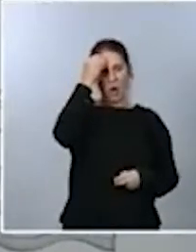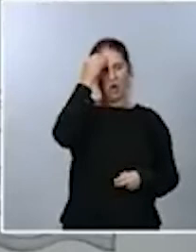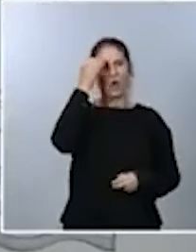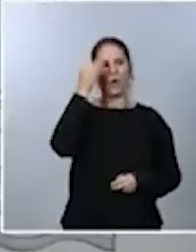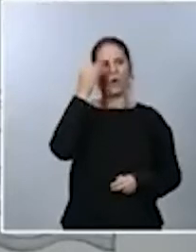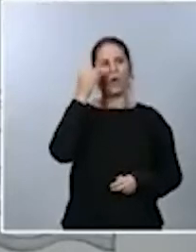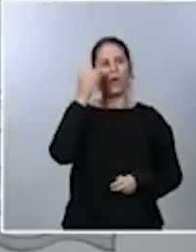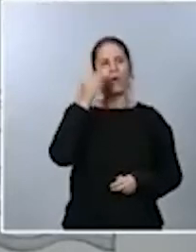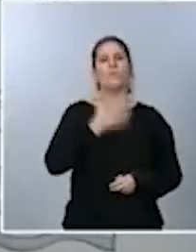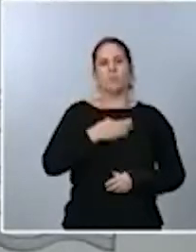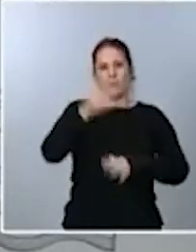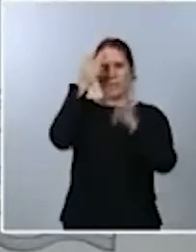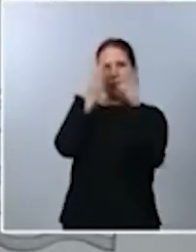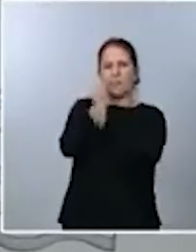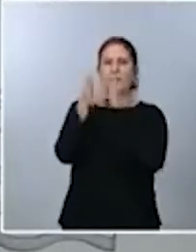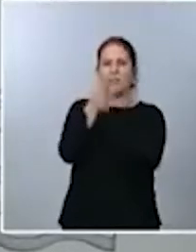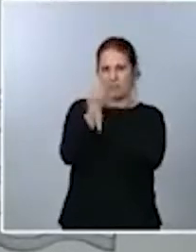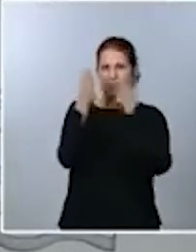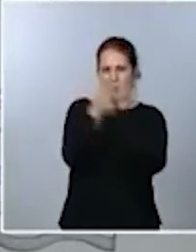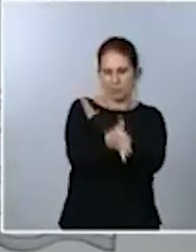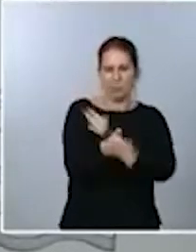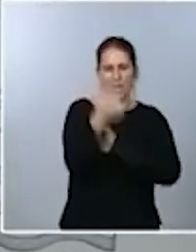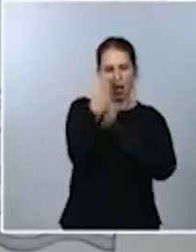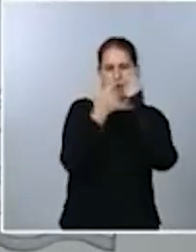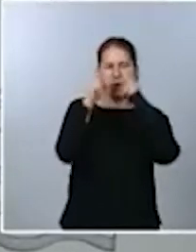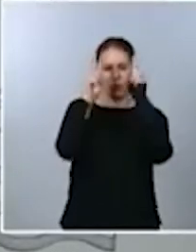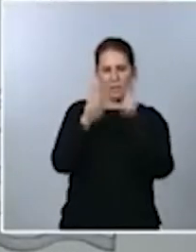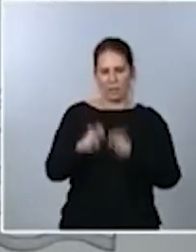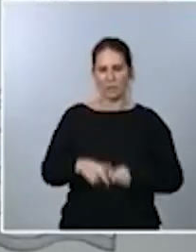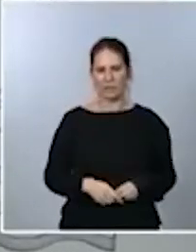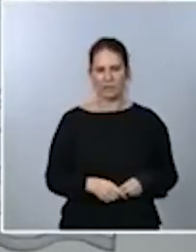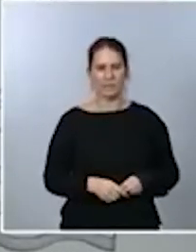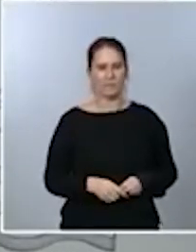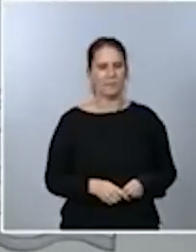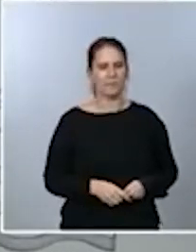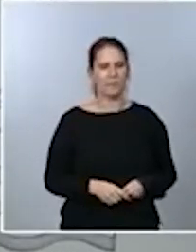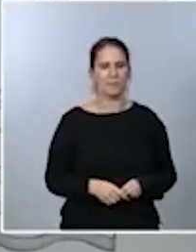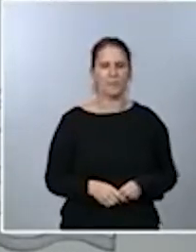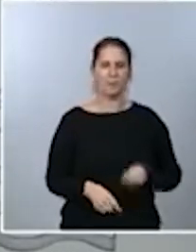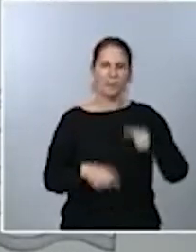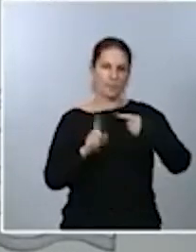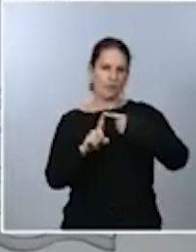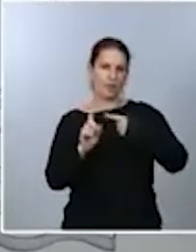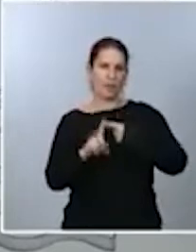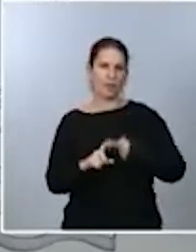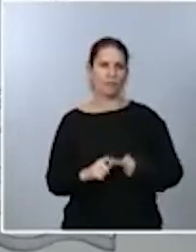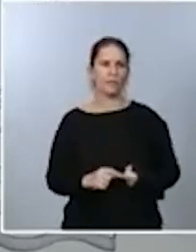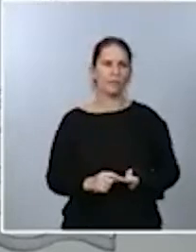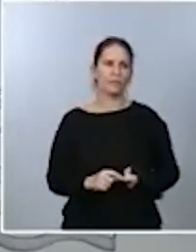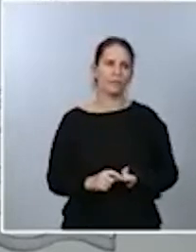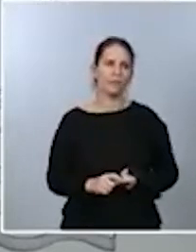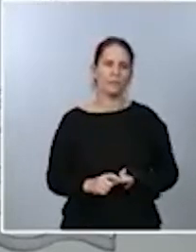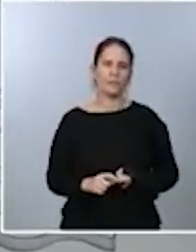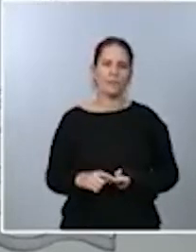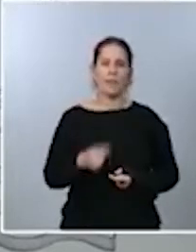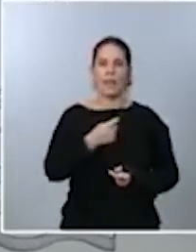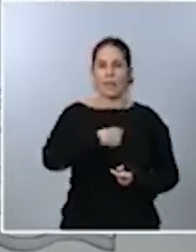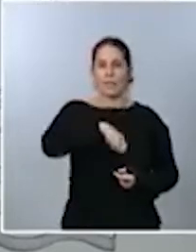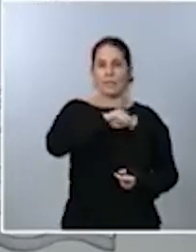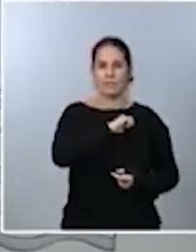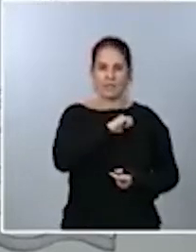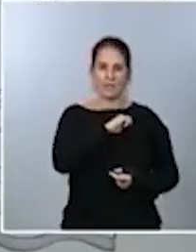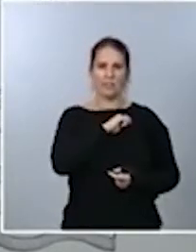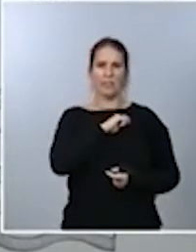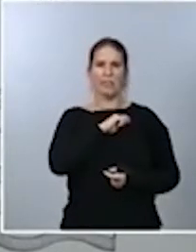aclarar algunas cuestiones que están en este entorno. La primera cuestión que quería decir es que España fue uno de los